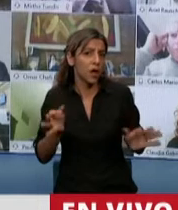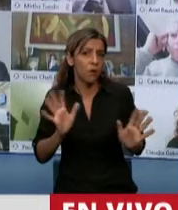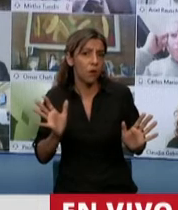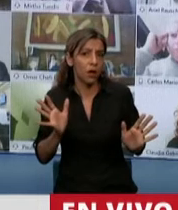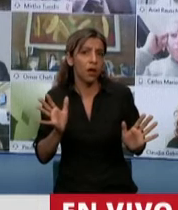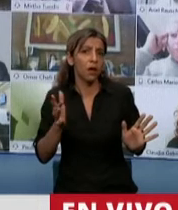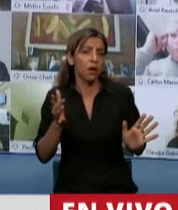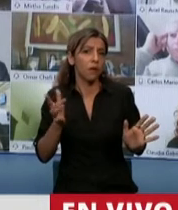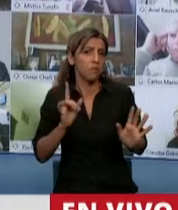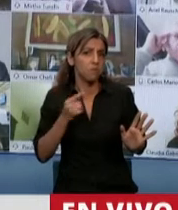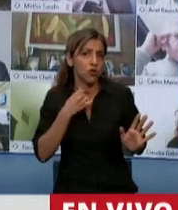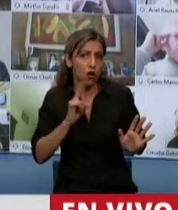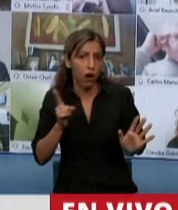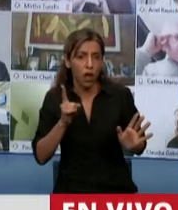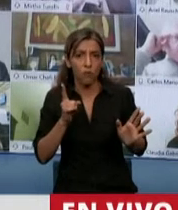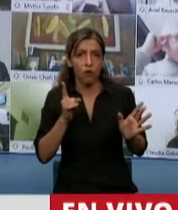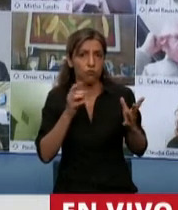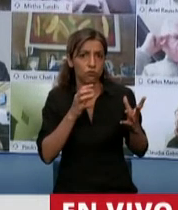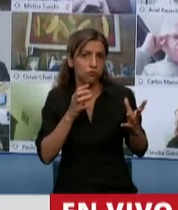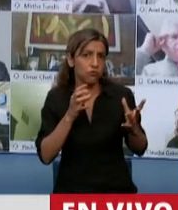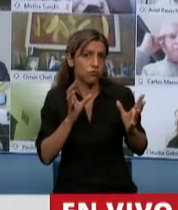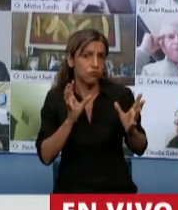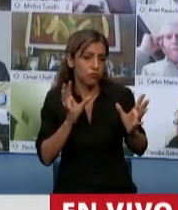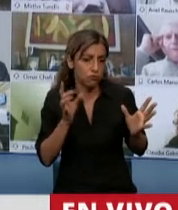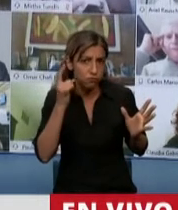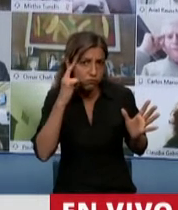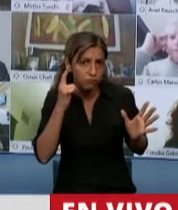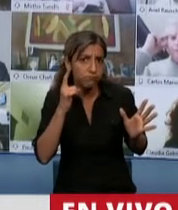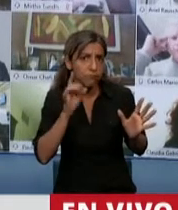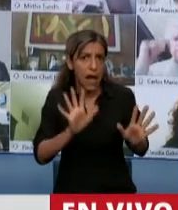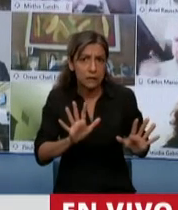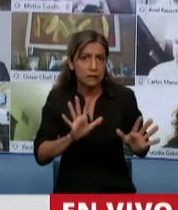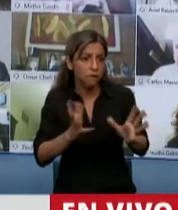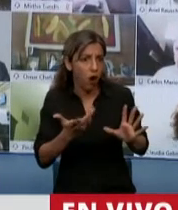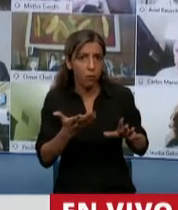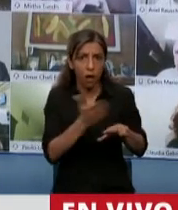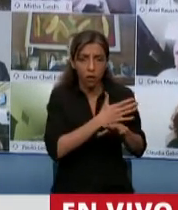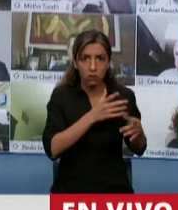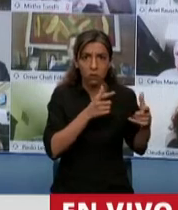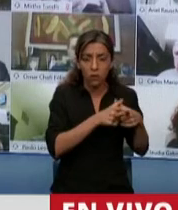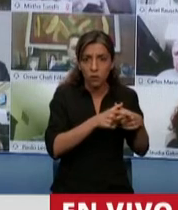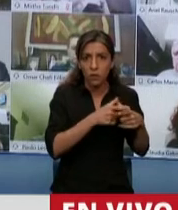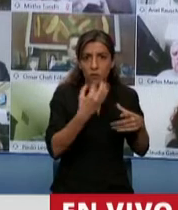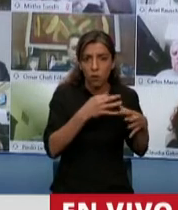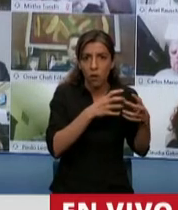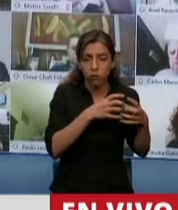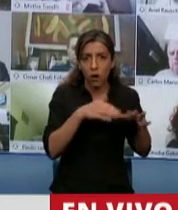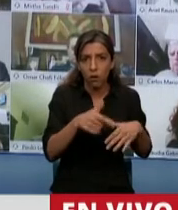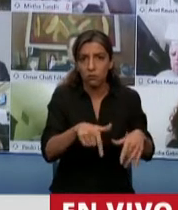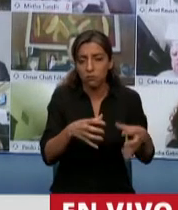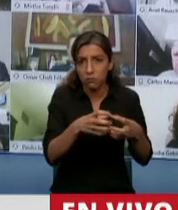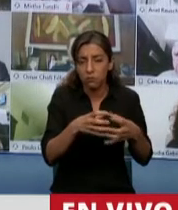Y por último, agregar, digo, tienen memoria